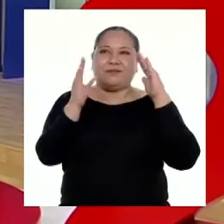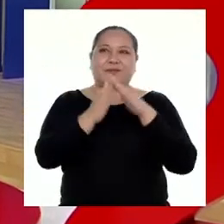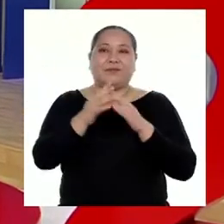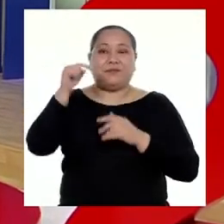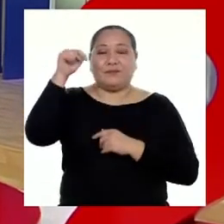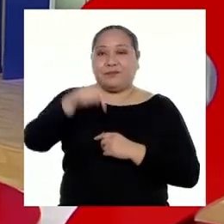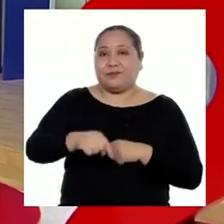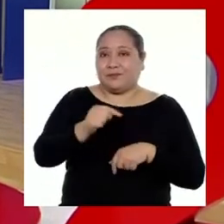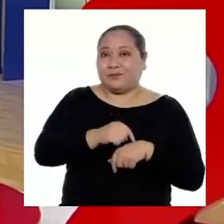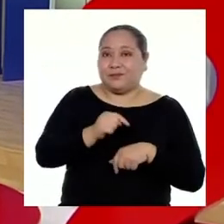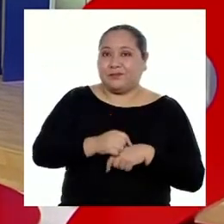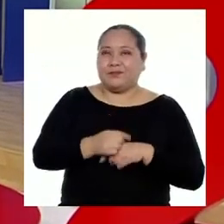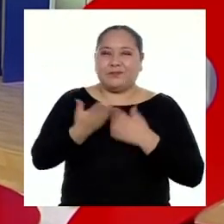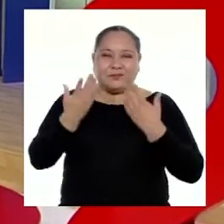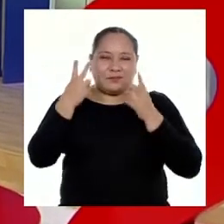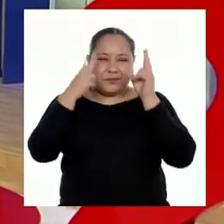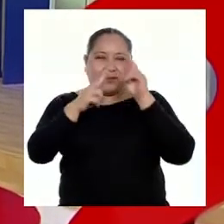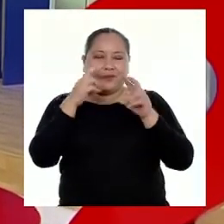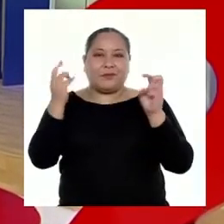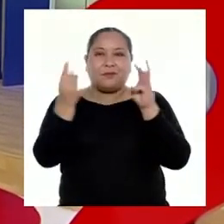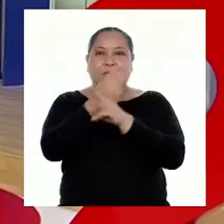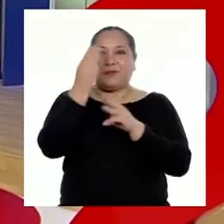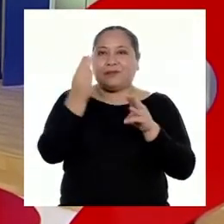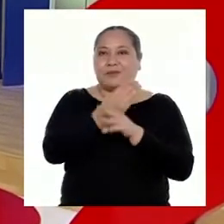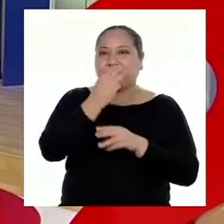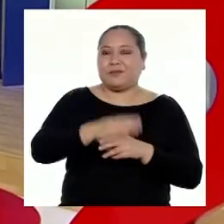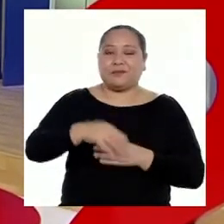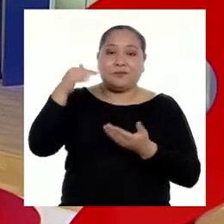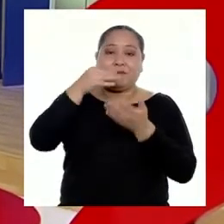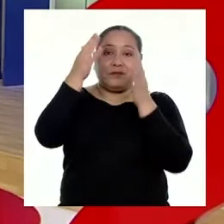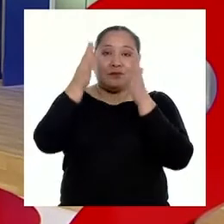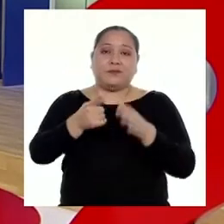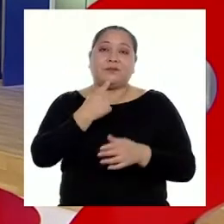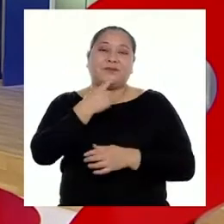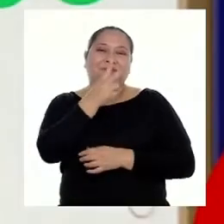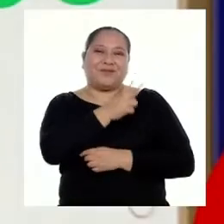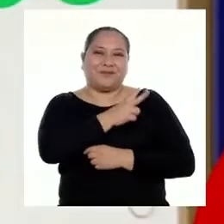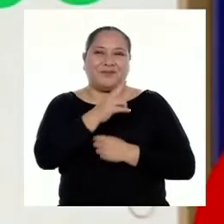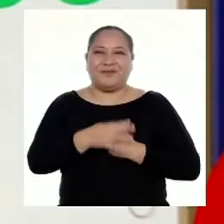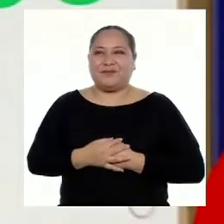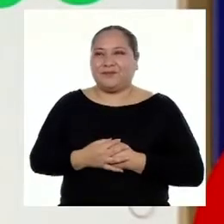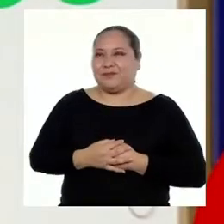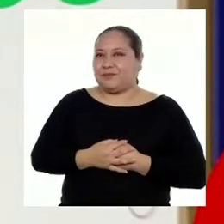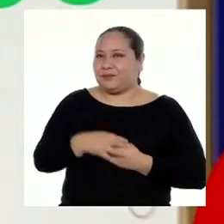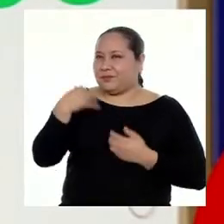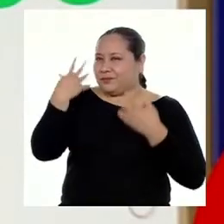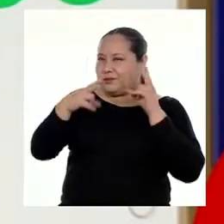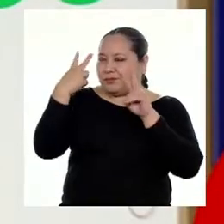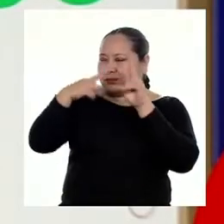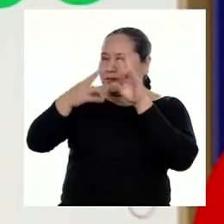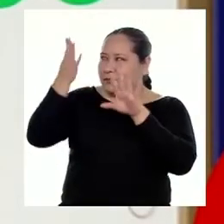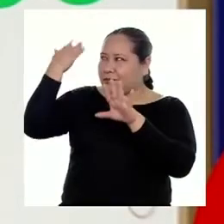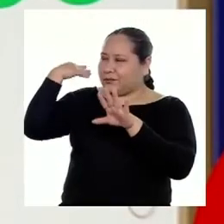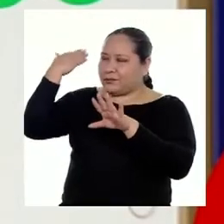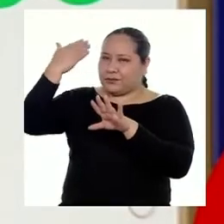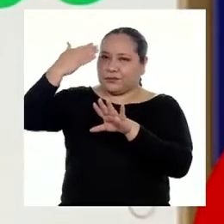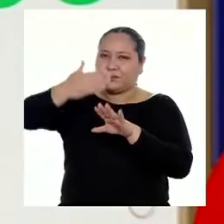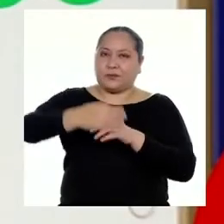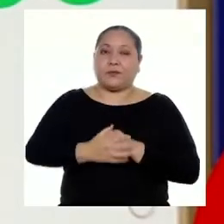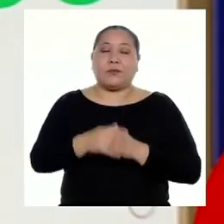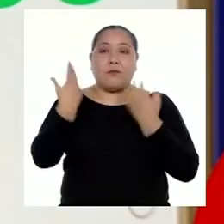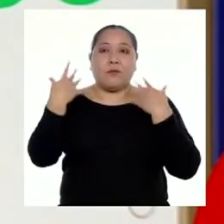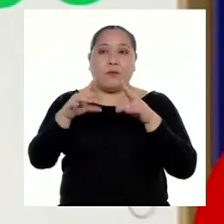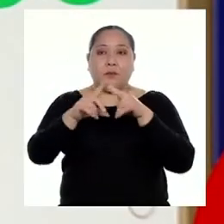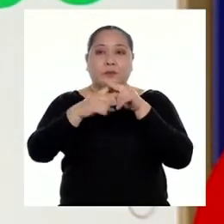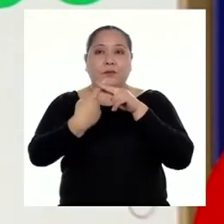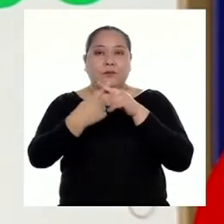En esta ocasión vamos a tratar el área de matemática para estudiantes de segundo de secundaria. Como hemos estado viendo desde hace poco, estamos